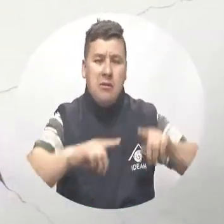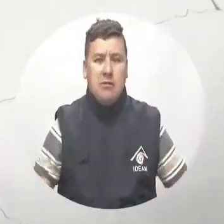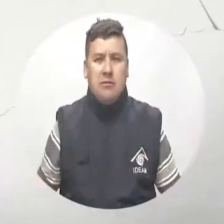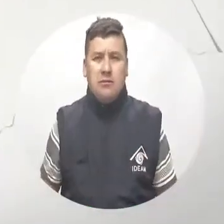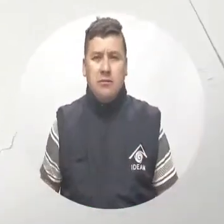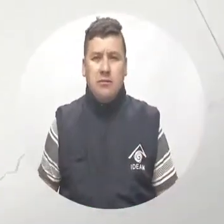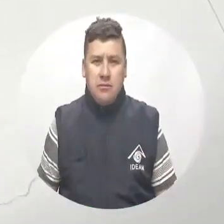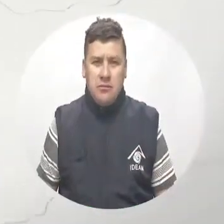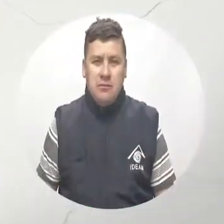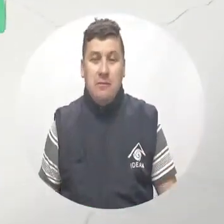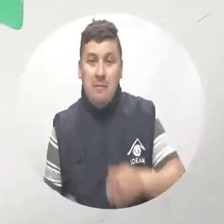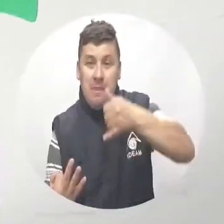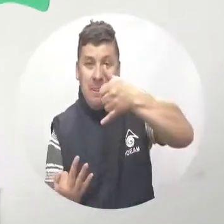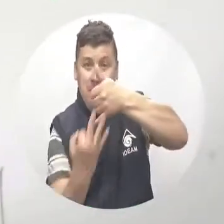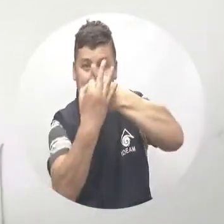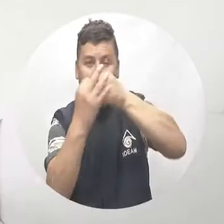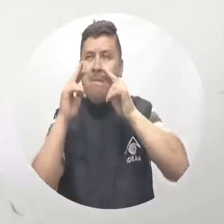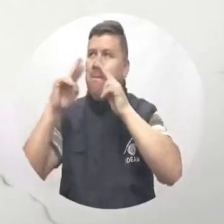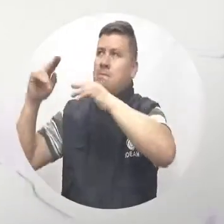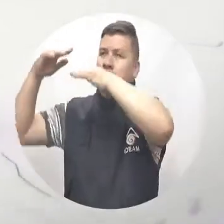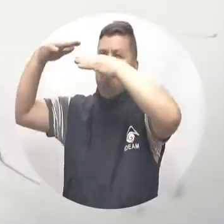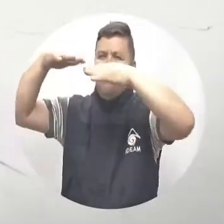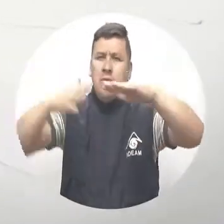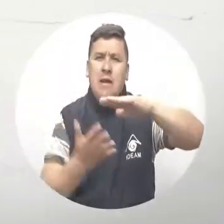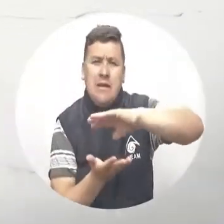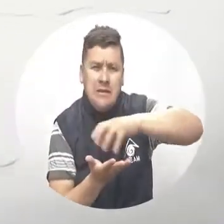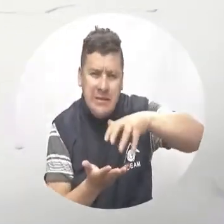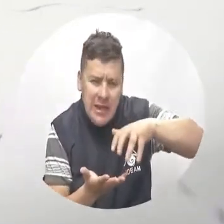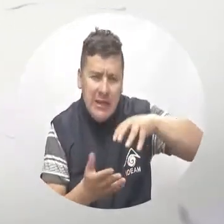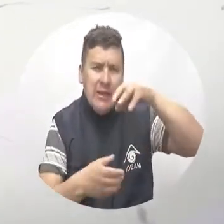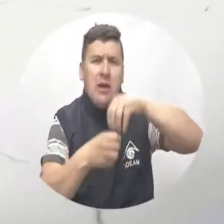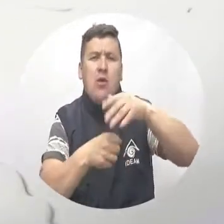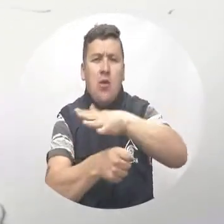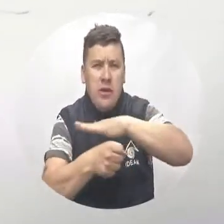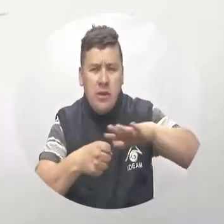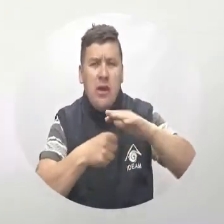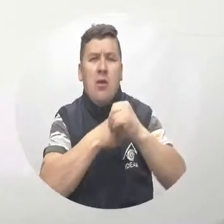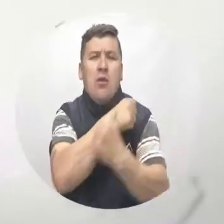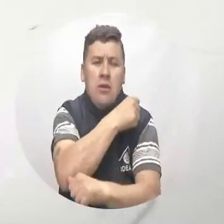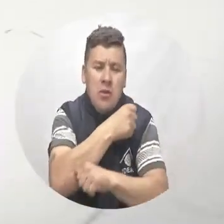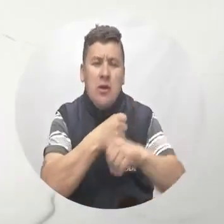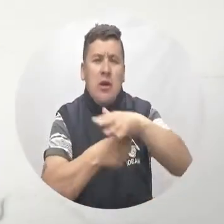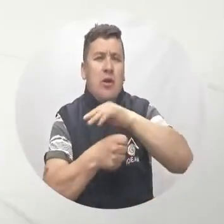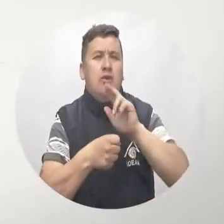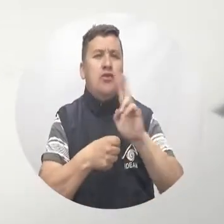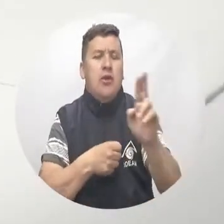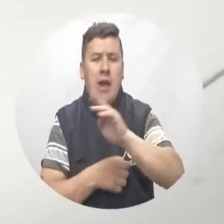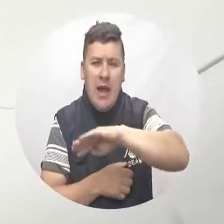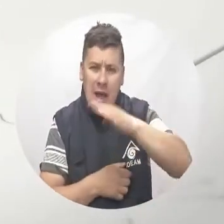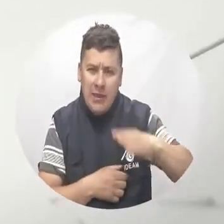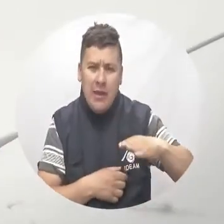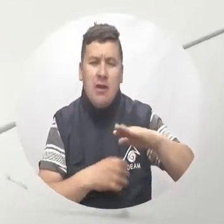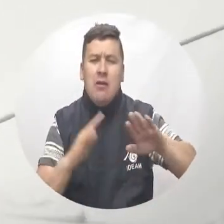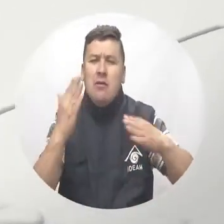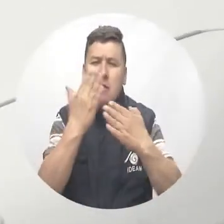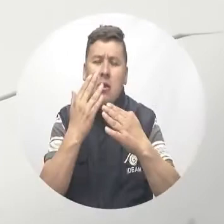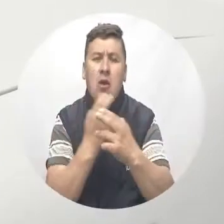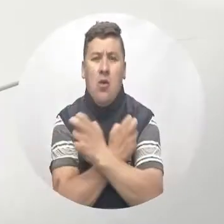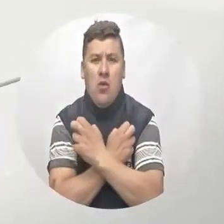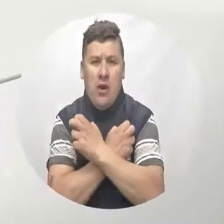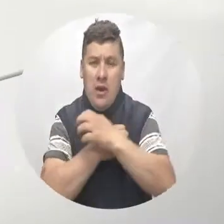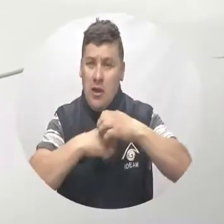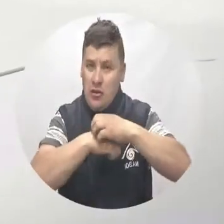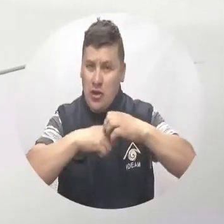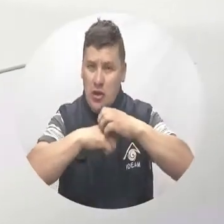La zona andina tendrá nubosidad en Santander, Boyacá, Cundinamarca, Calda, Sur de Antioquia y en los límites entre Huilla y Tolima.